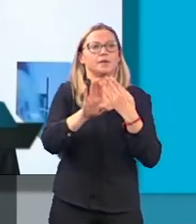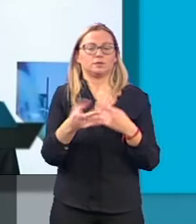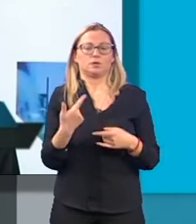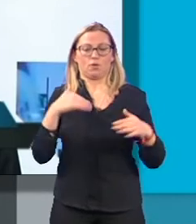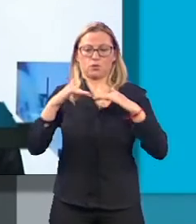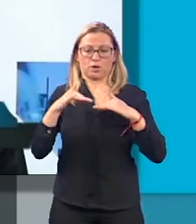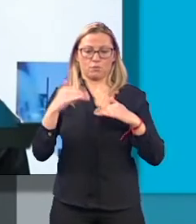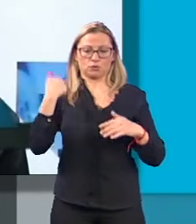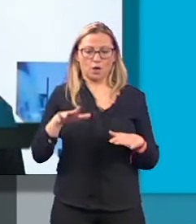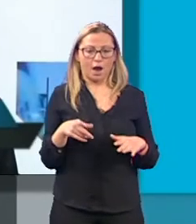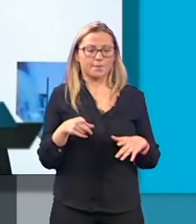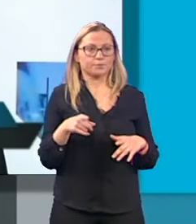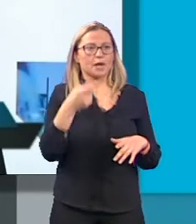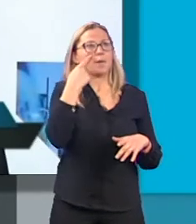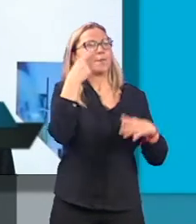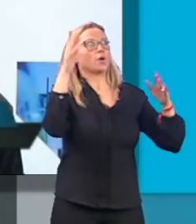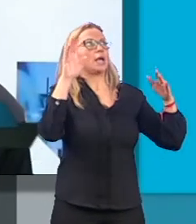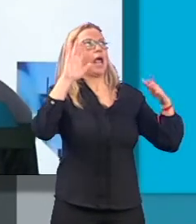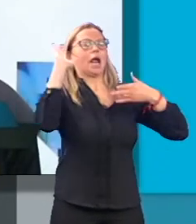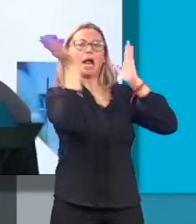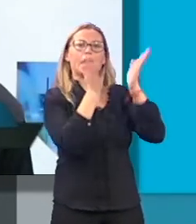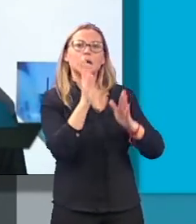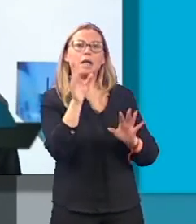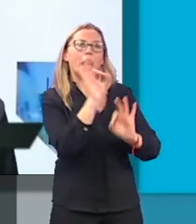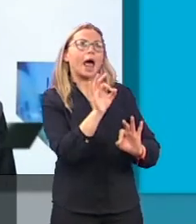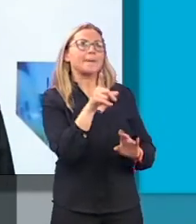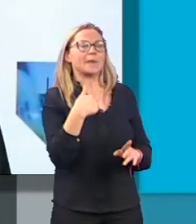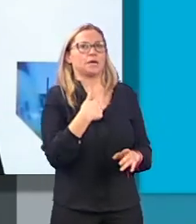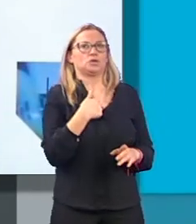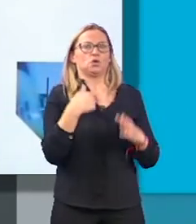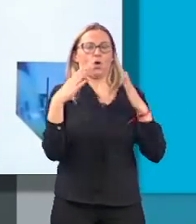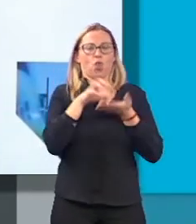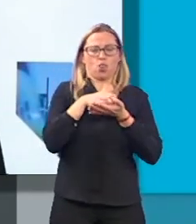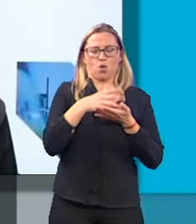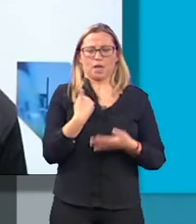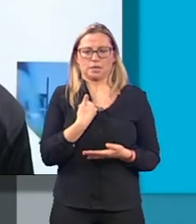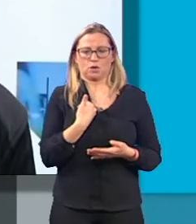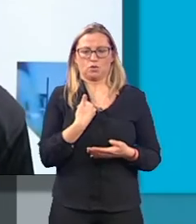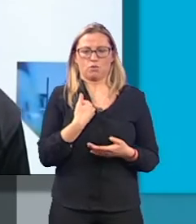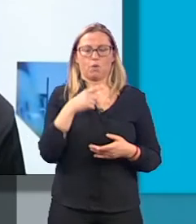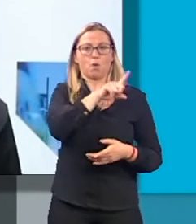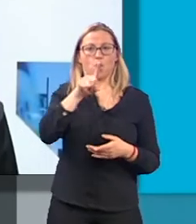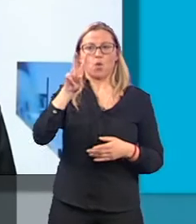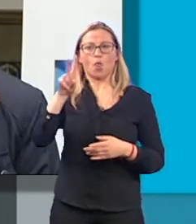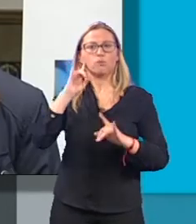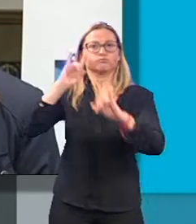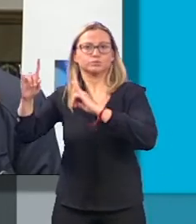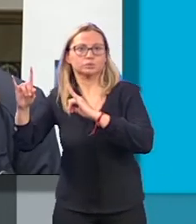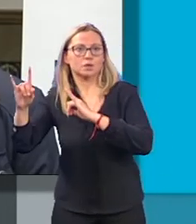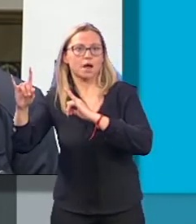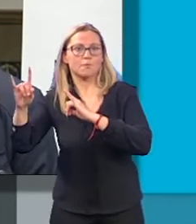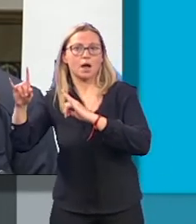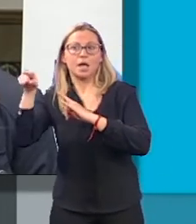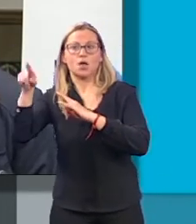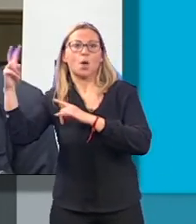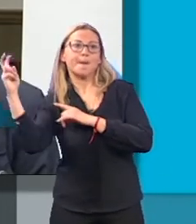y verificamos que no tenemos un daño estructural, ante la más mínima duda de que mi casa tiene un daño estructural, se llama el 112. Y van a hacer esa